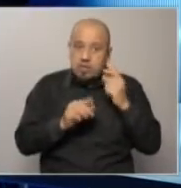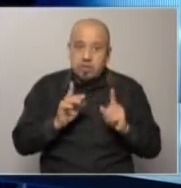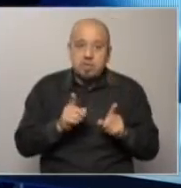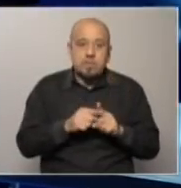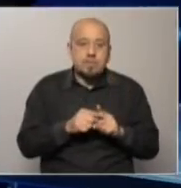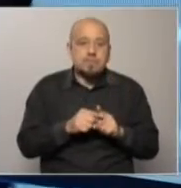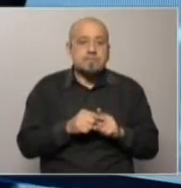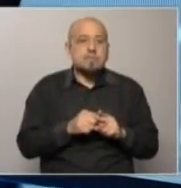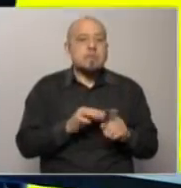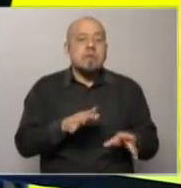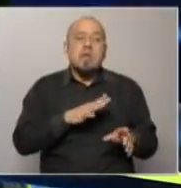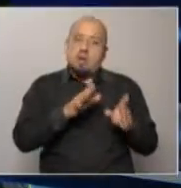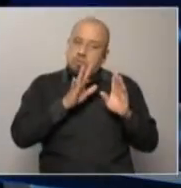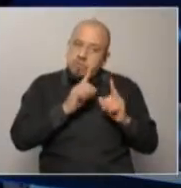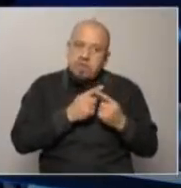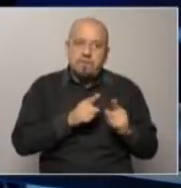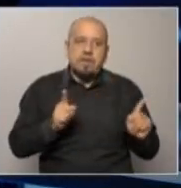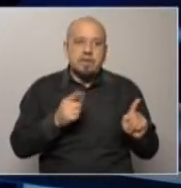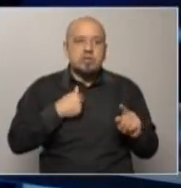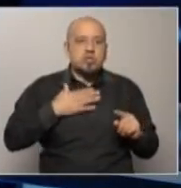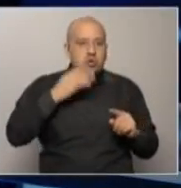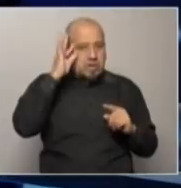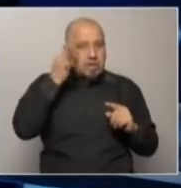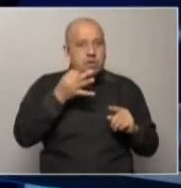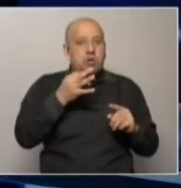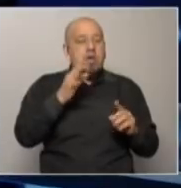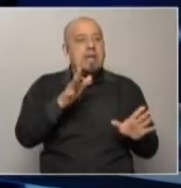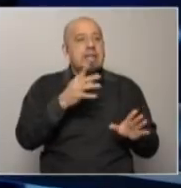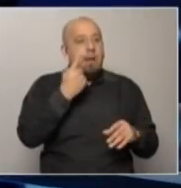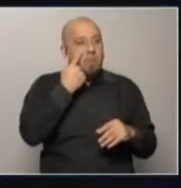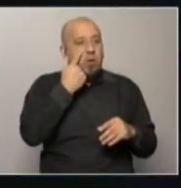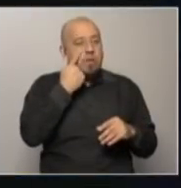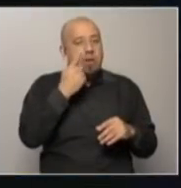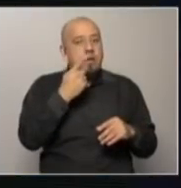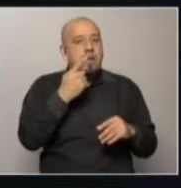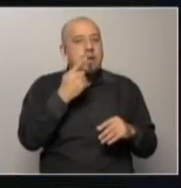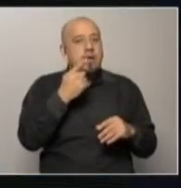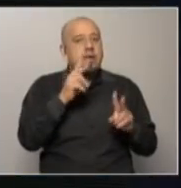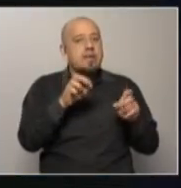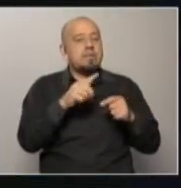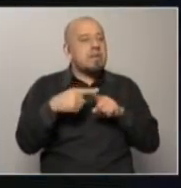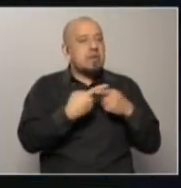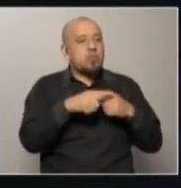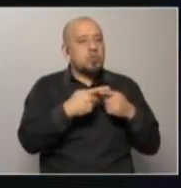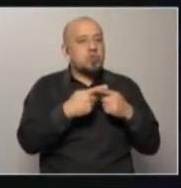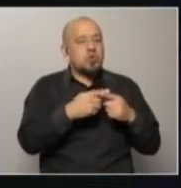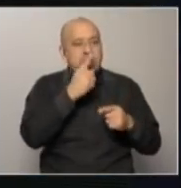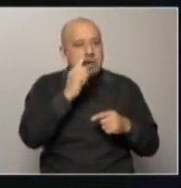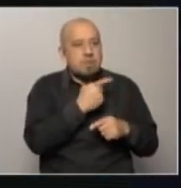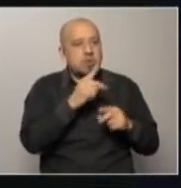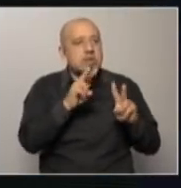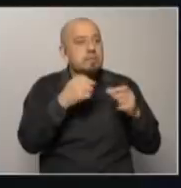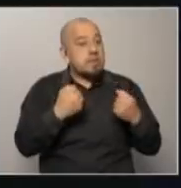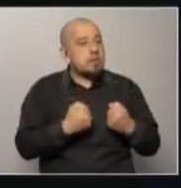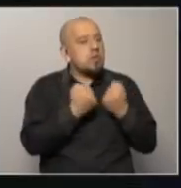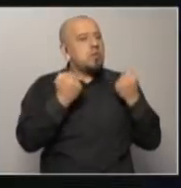a ver una situación muy distinta yo creo que la prueba del 9 la prueba del 9 de la discusión respecto a la rapidez del shock